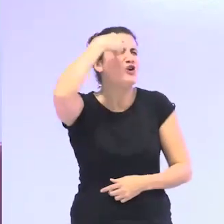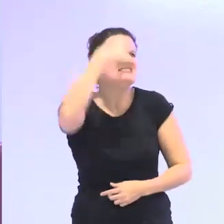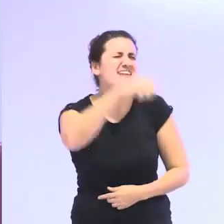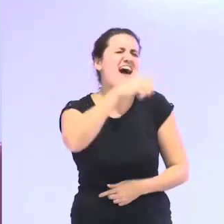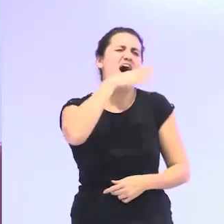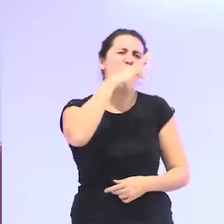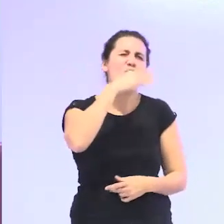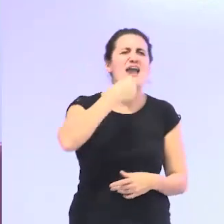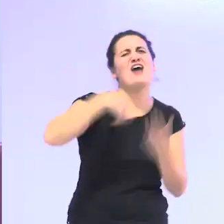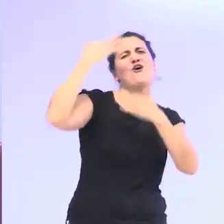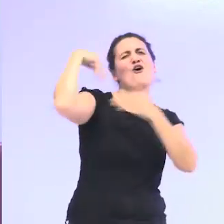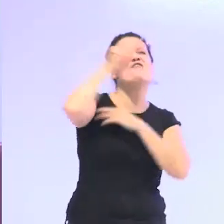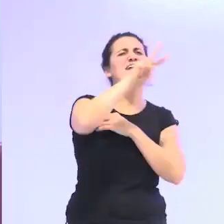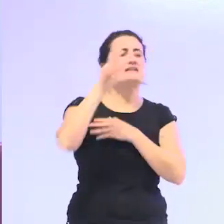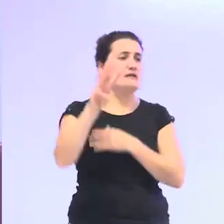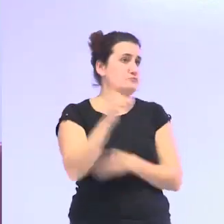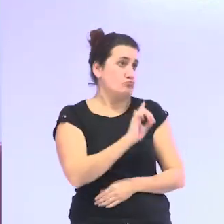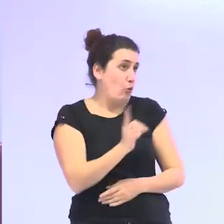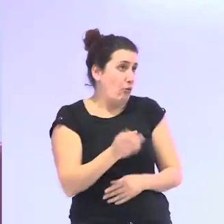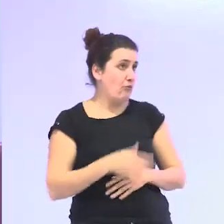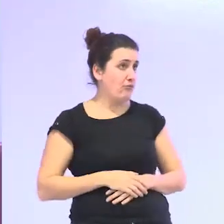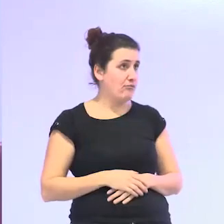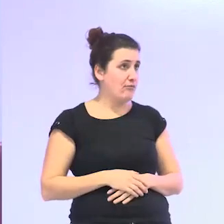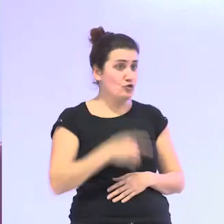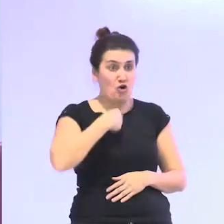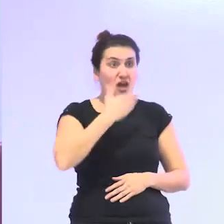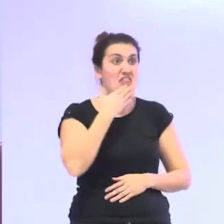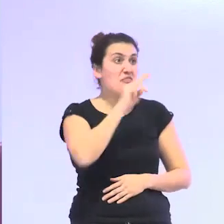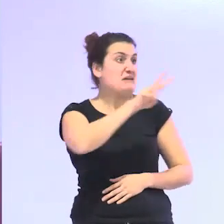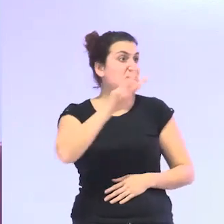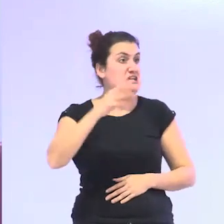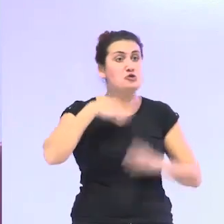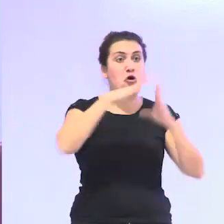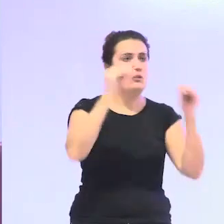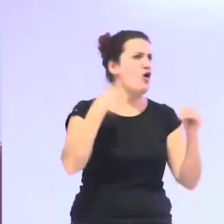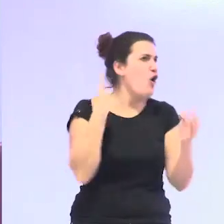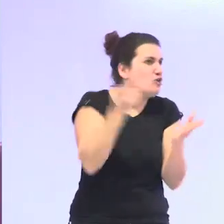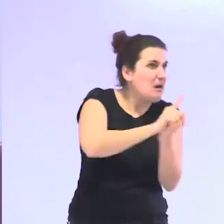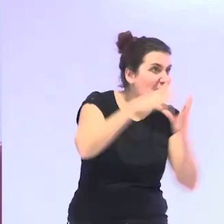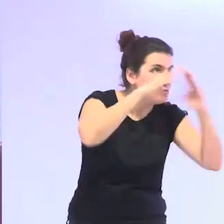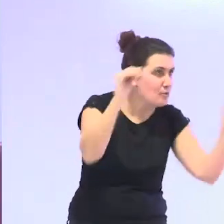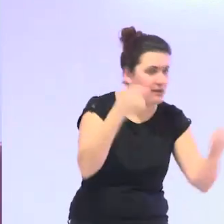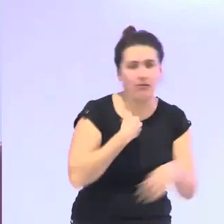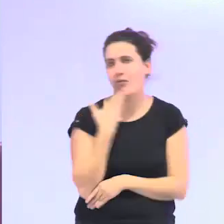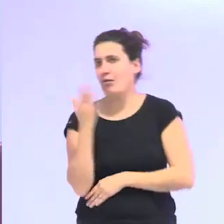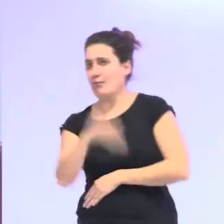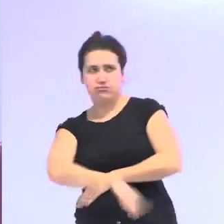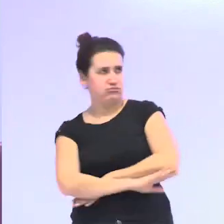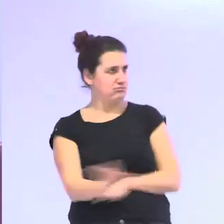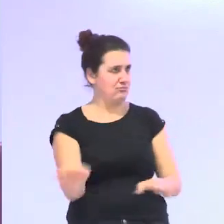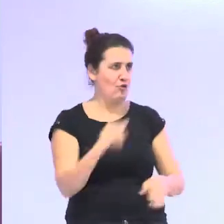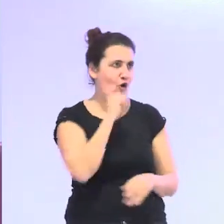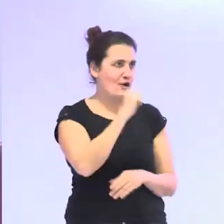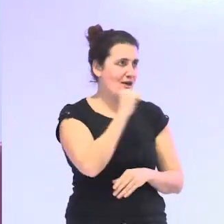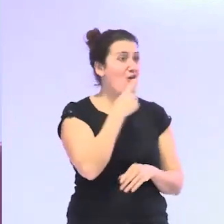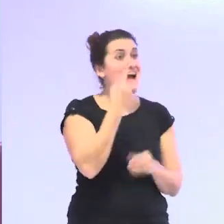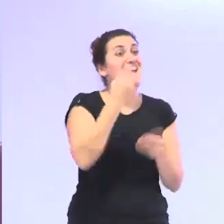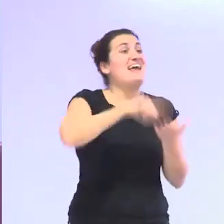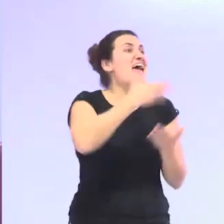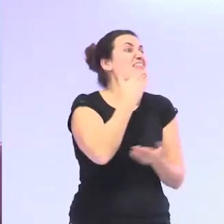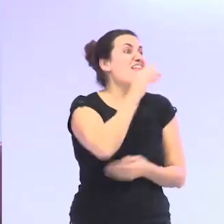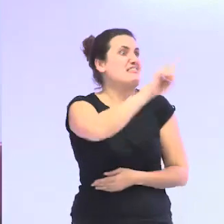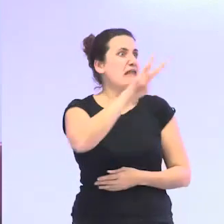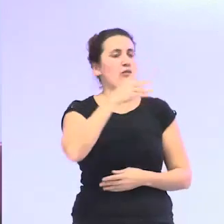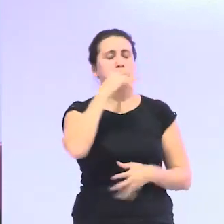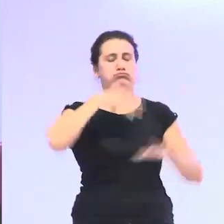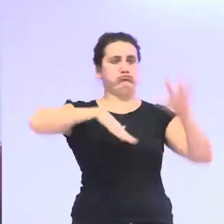con lo que ahora tuviera 23 pues mira yo no a los 23 estaba en la facultad yo no quiero volver yo no quiero volver y a los 13 por Dios que